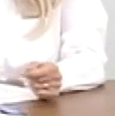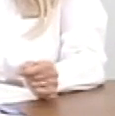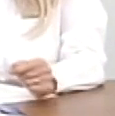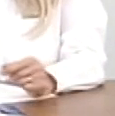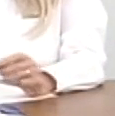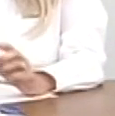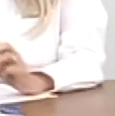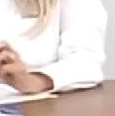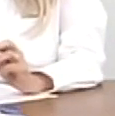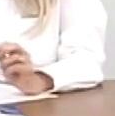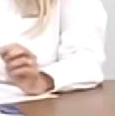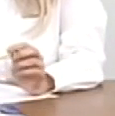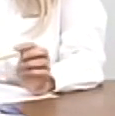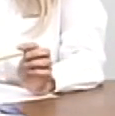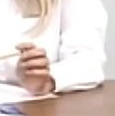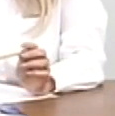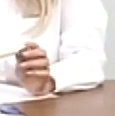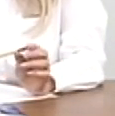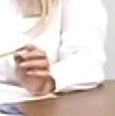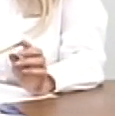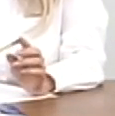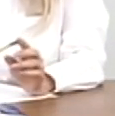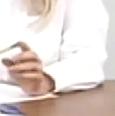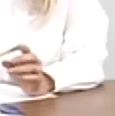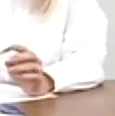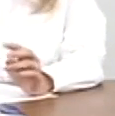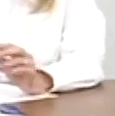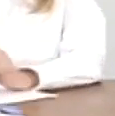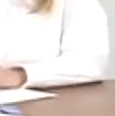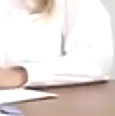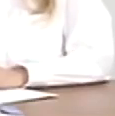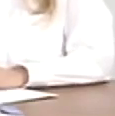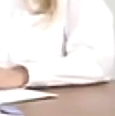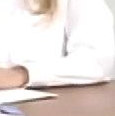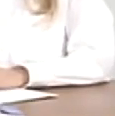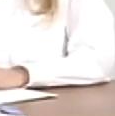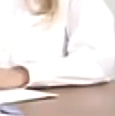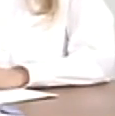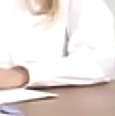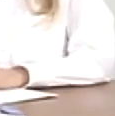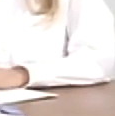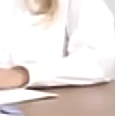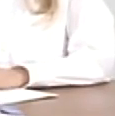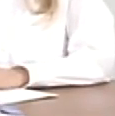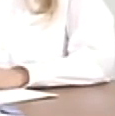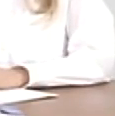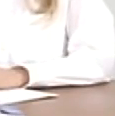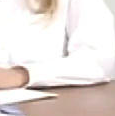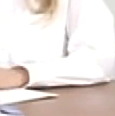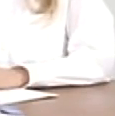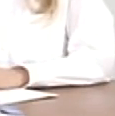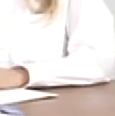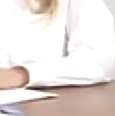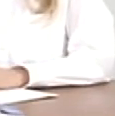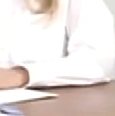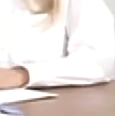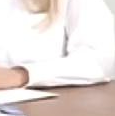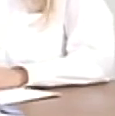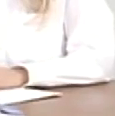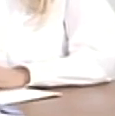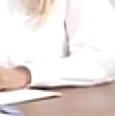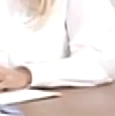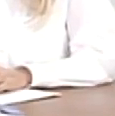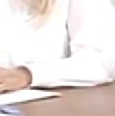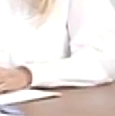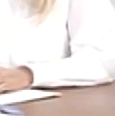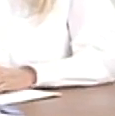los bonos especiales del carnet de la patria. Aquí voy a afirmar el punto de cuenta, vicepresidenta, de los